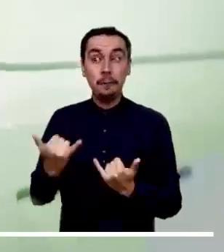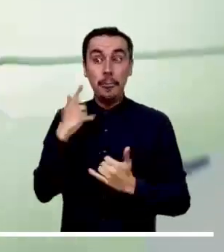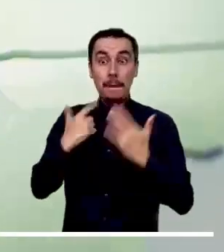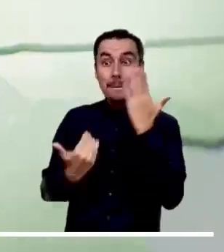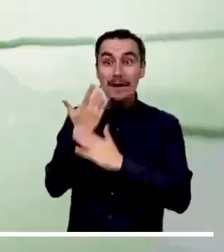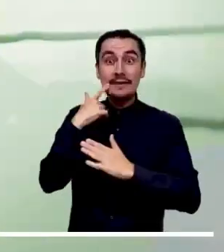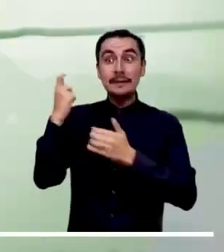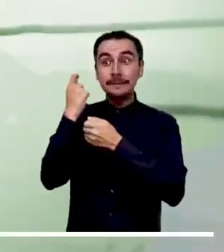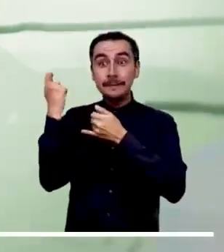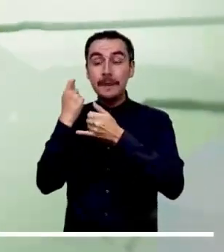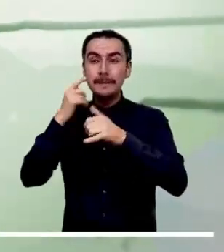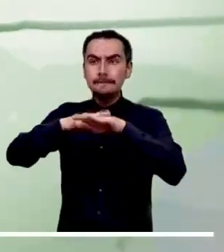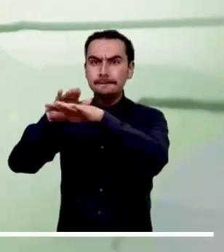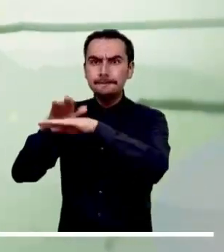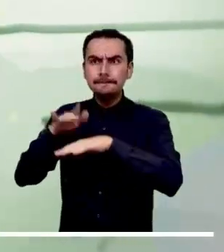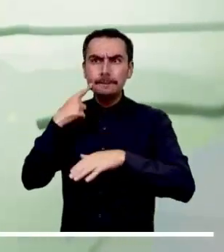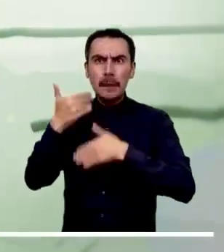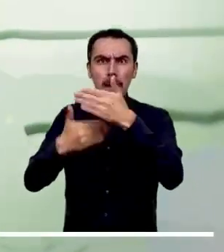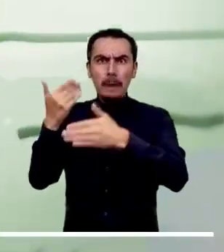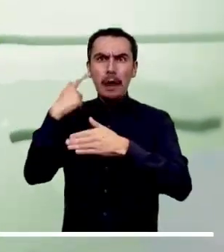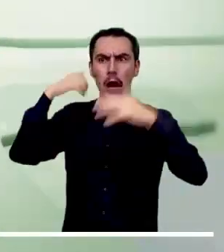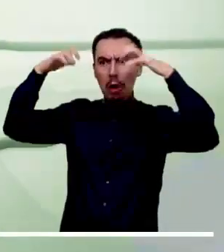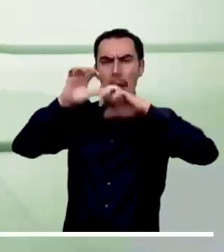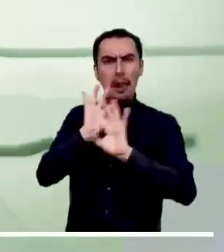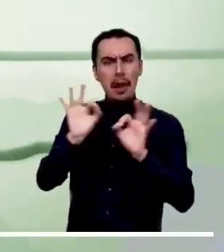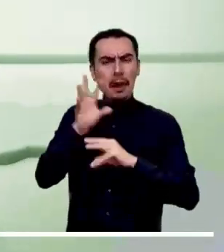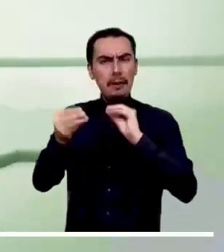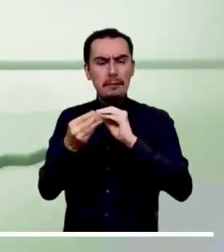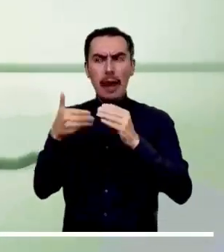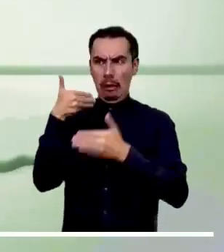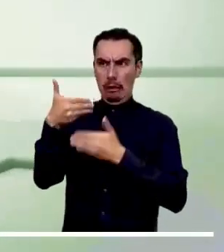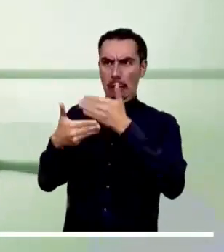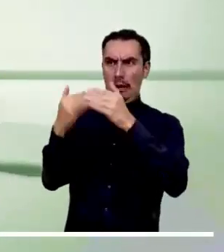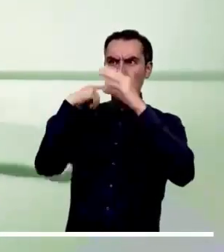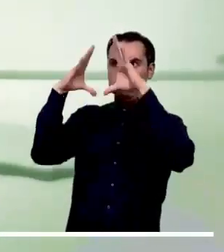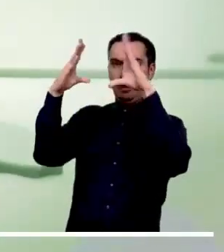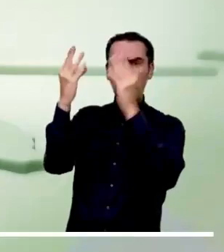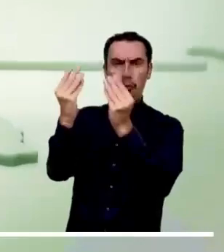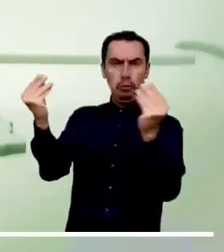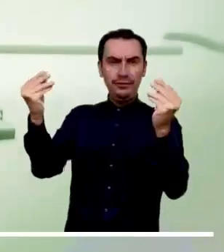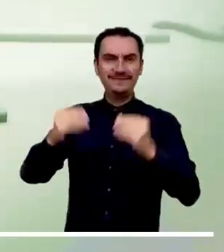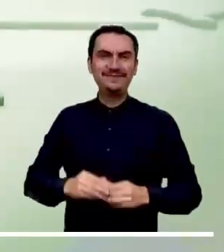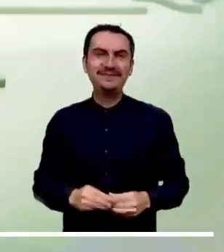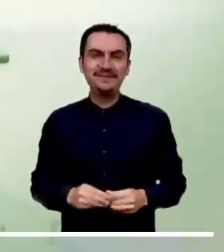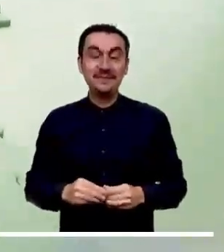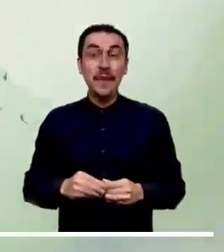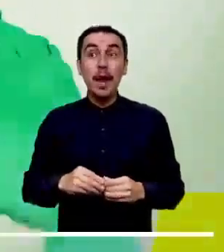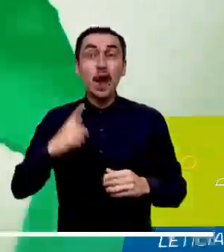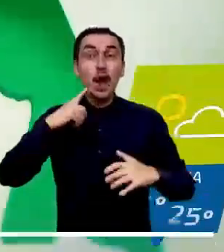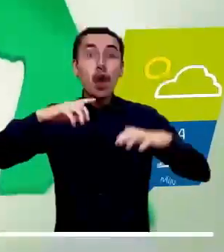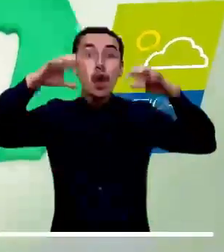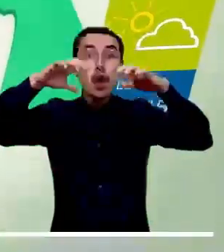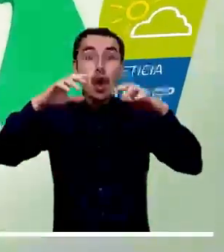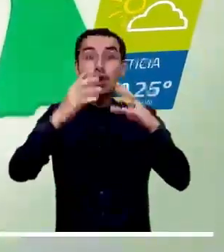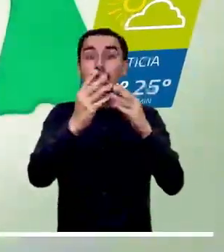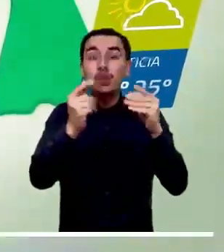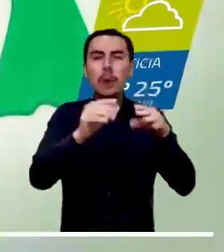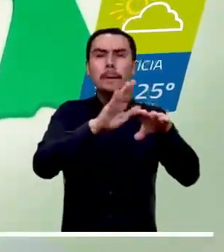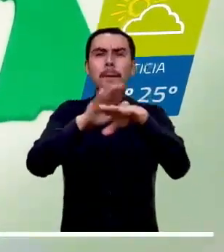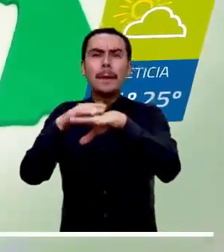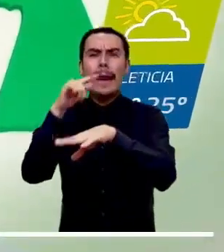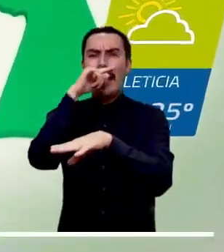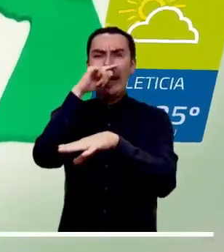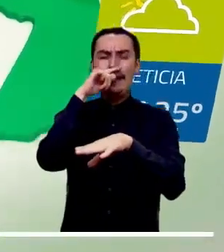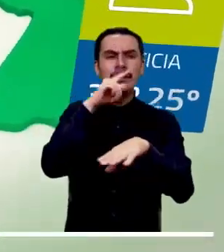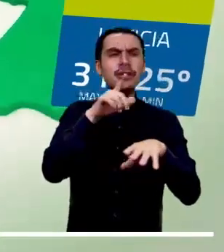promete algunas precipitaciones persistentes en el occidente de Meta. Seguimos con la Amazonía, donde las lluvias